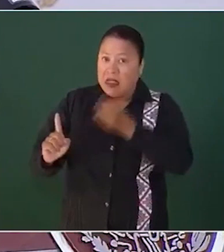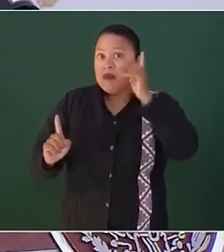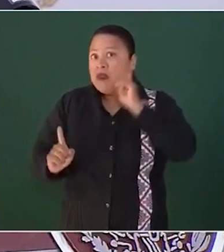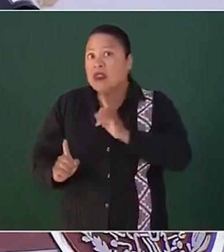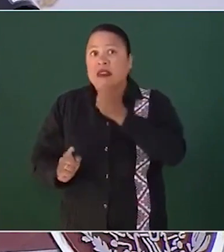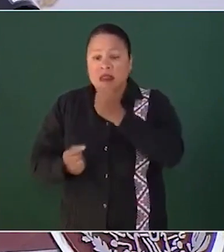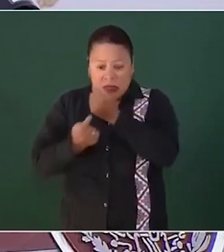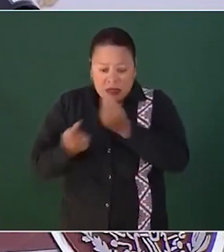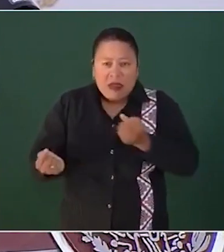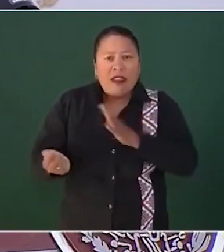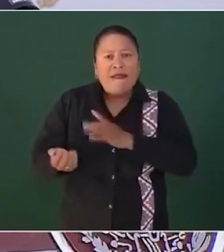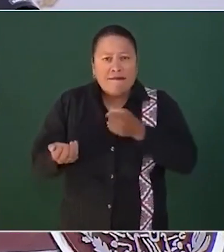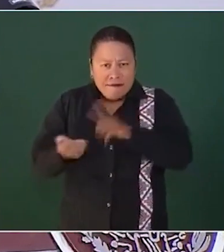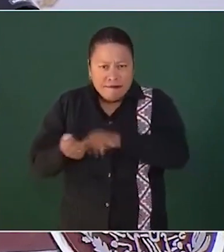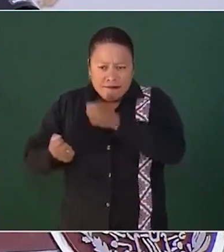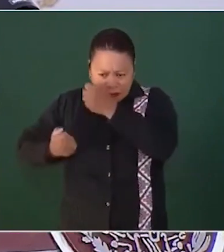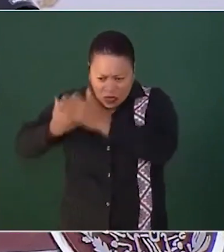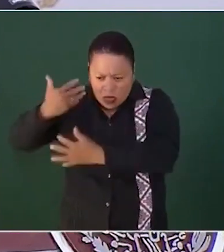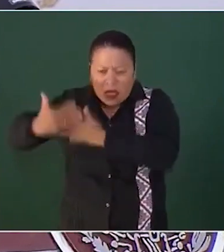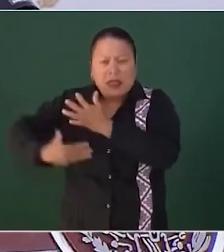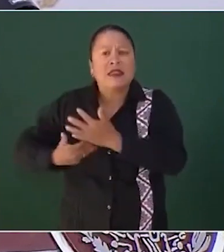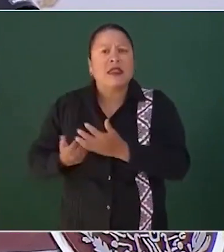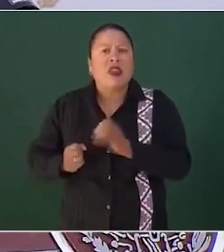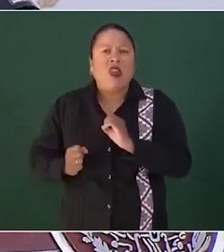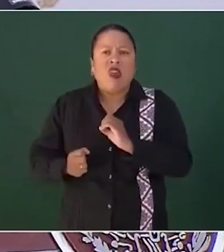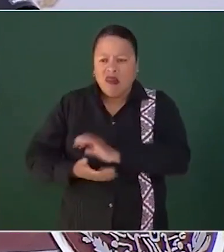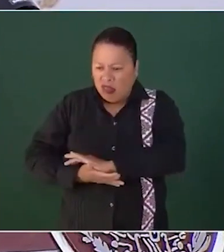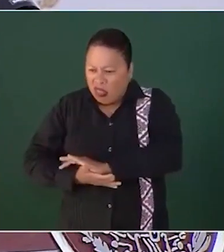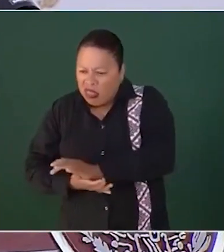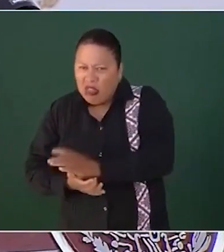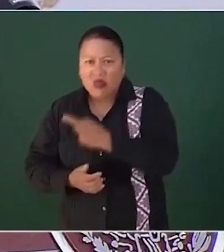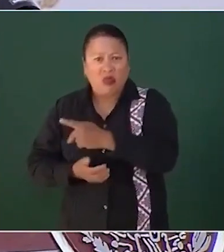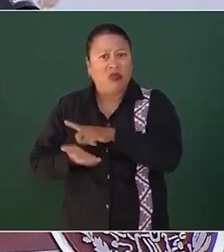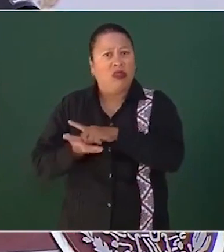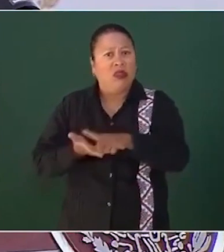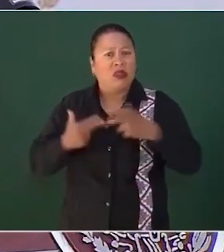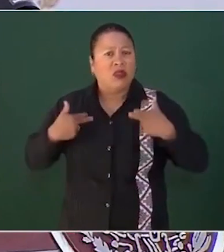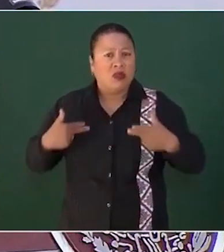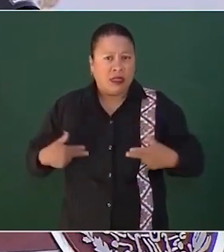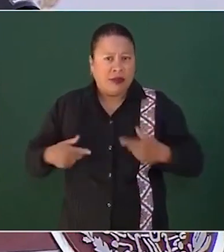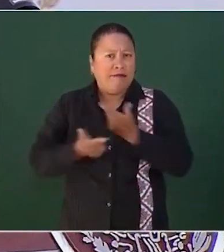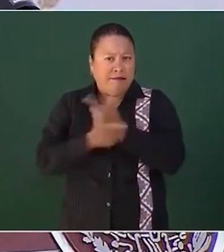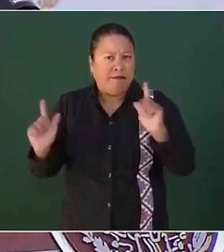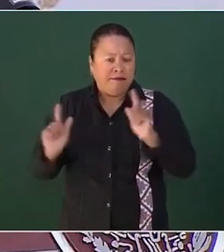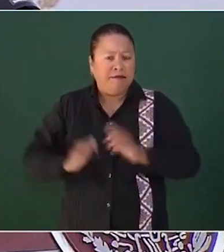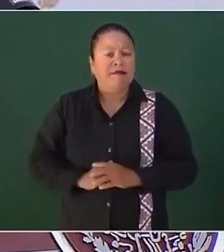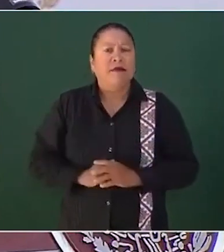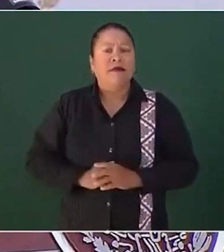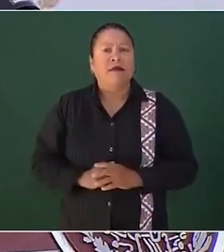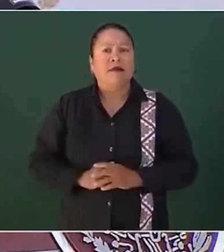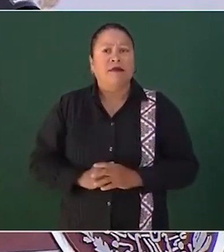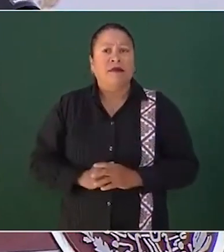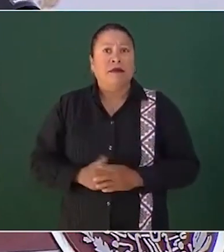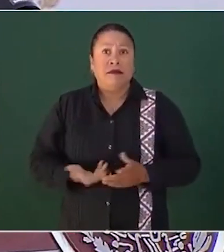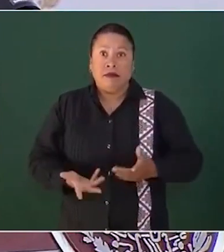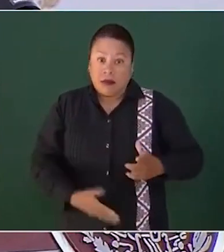comercios y productores para seguir operando. Esa es una creciente tendencia en mi estado Michoacán, declaró. En respuesta, la secretaria reconoció dicho